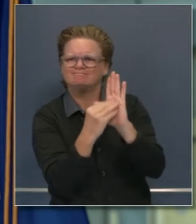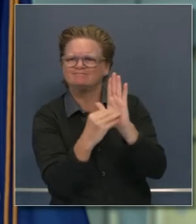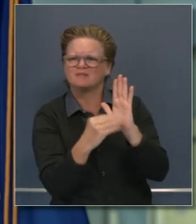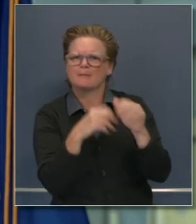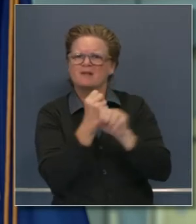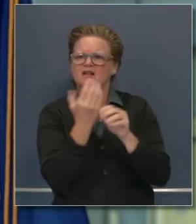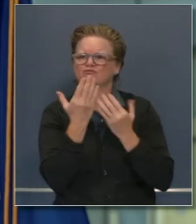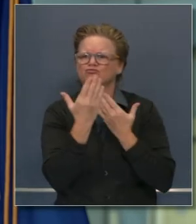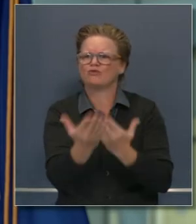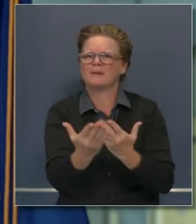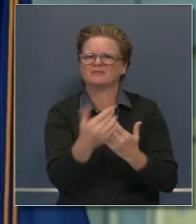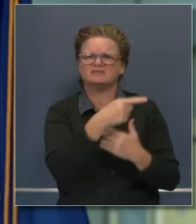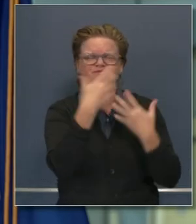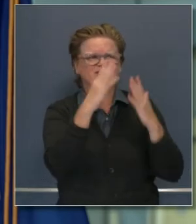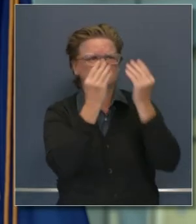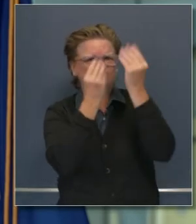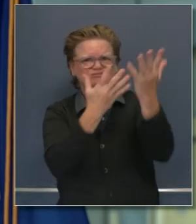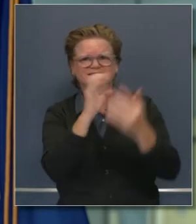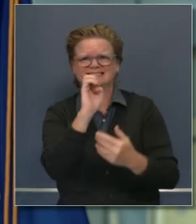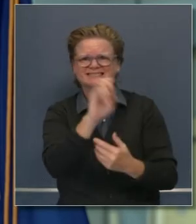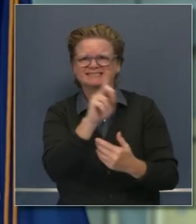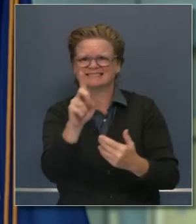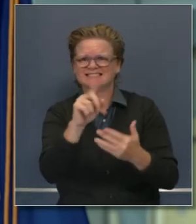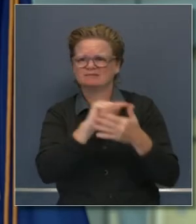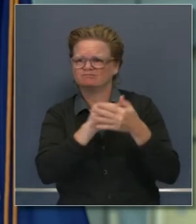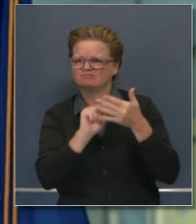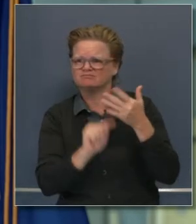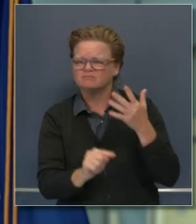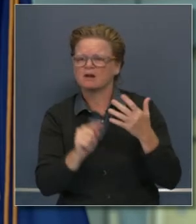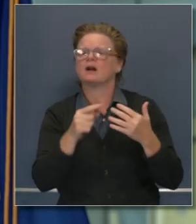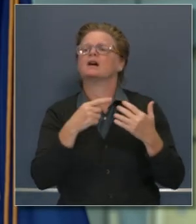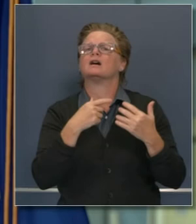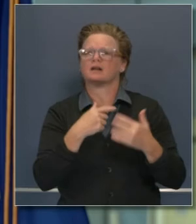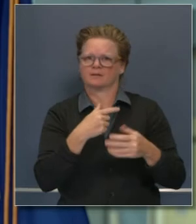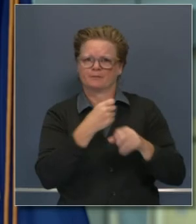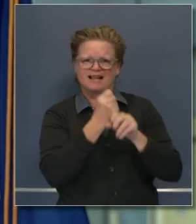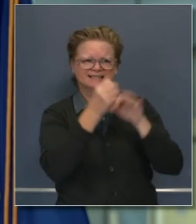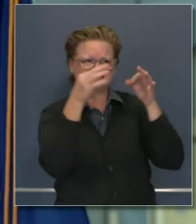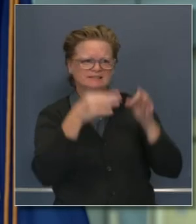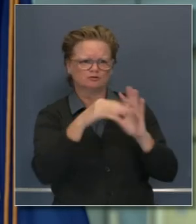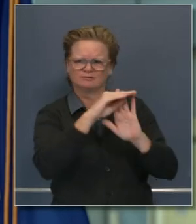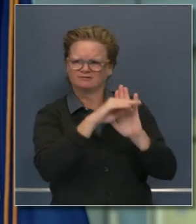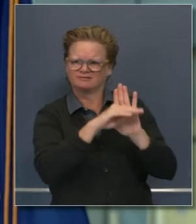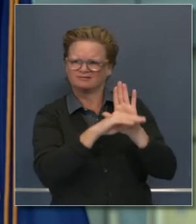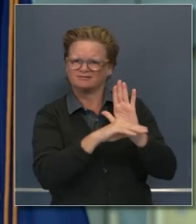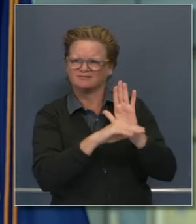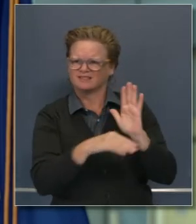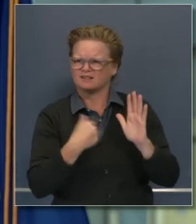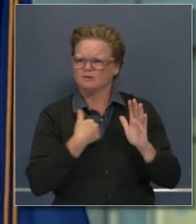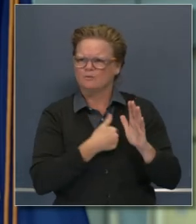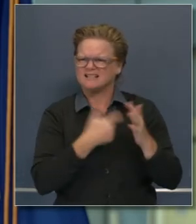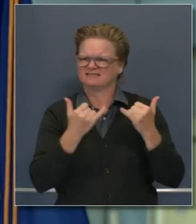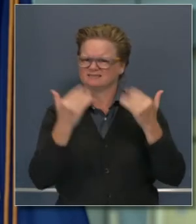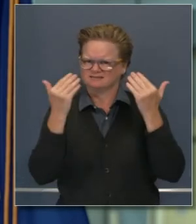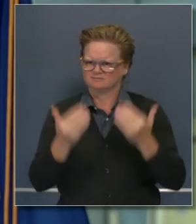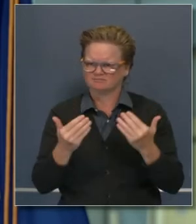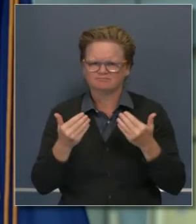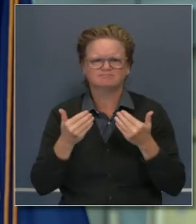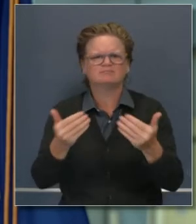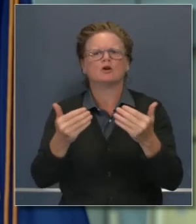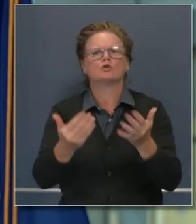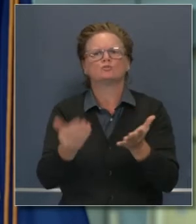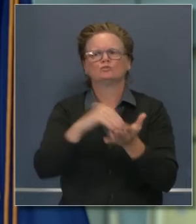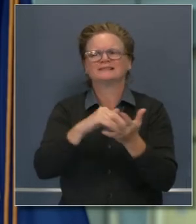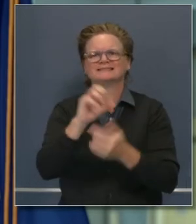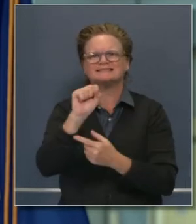como corresponde y por eso el fin de semana seguimos adelante, ni siquiera desperdiciando ni un solo día con este reinicio.